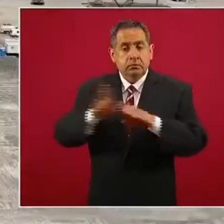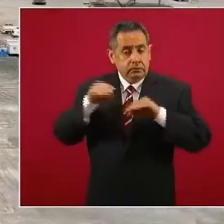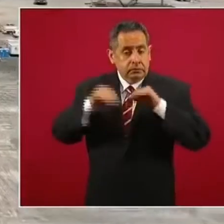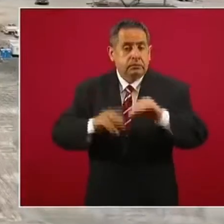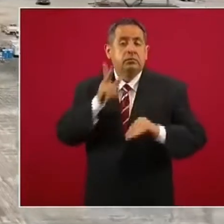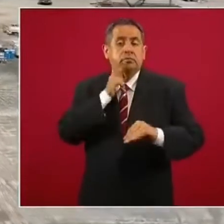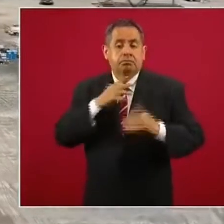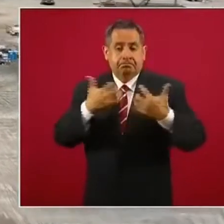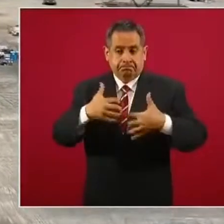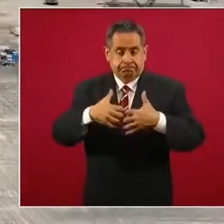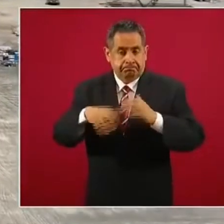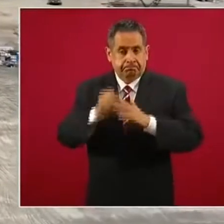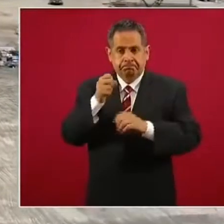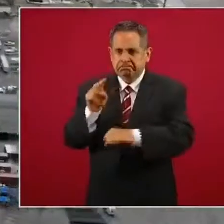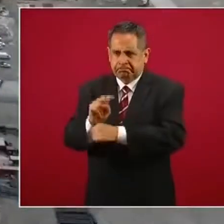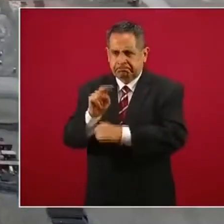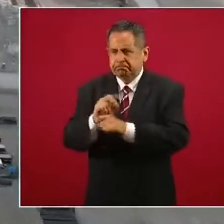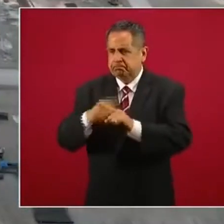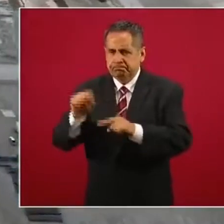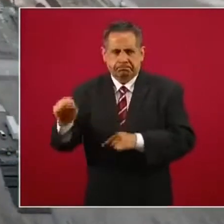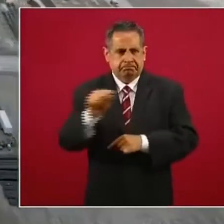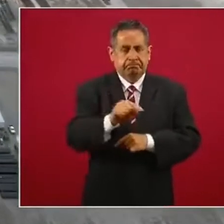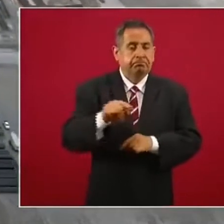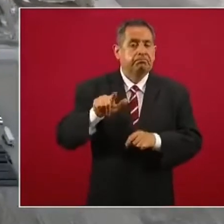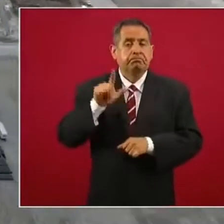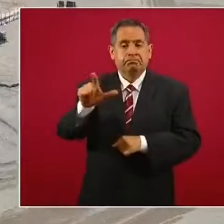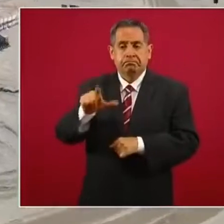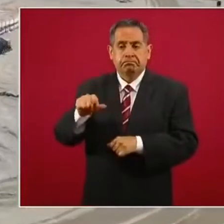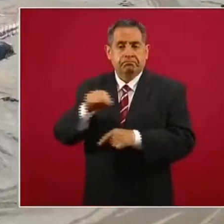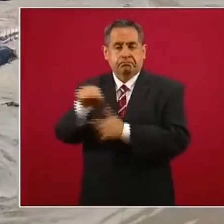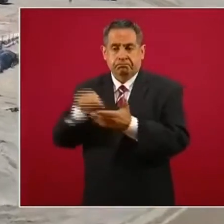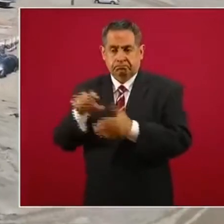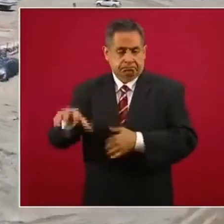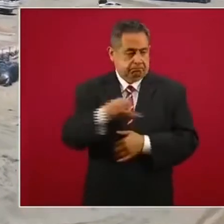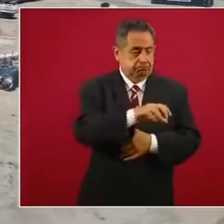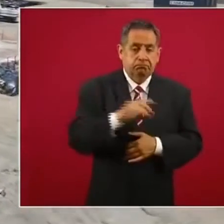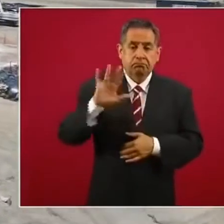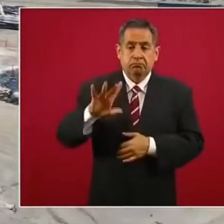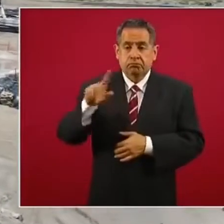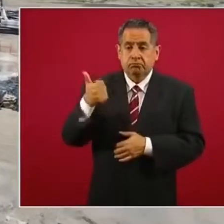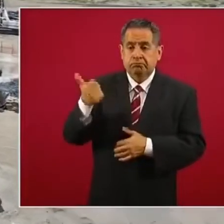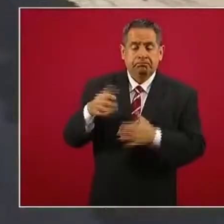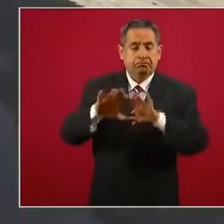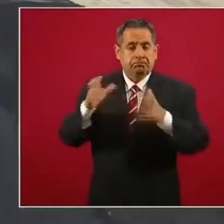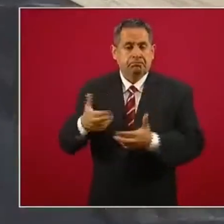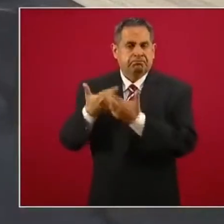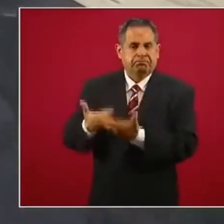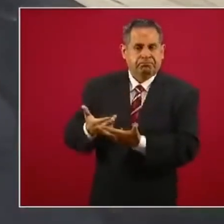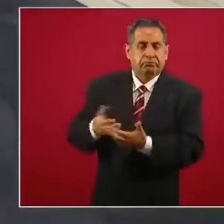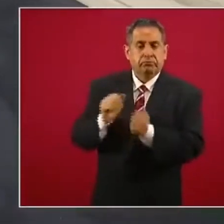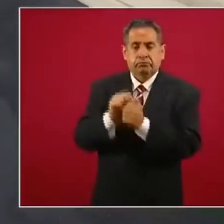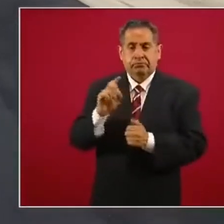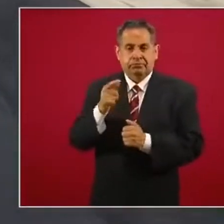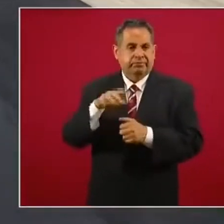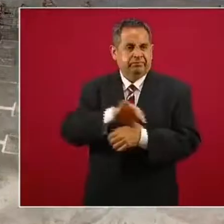refinería se administra y supervisa en diferentes frentes. Las 17 plantas de proceso, los 56 tanques de almacenamiento y 36 esferas, vialidades,